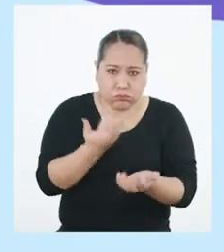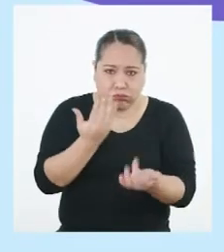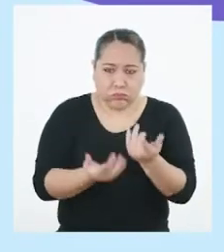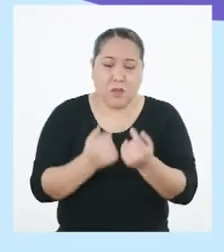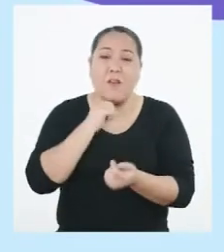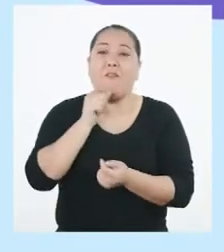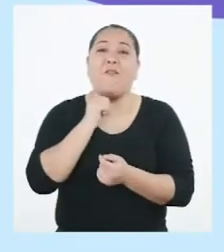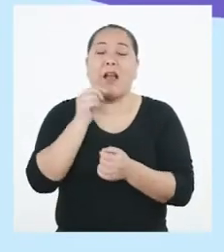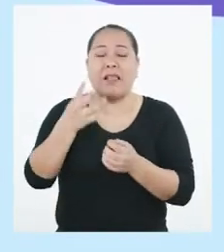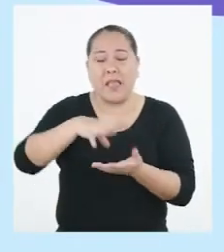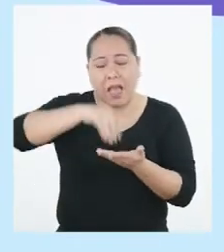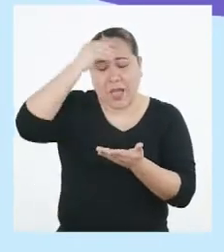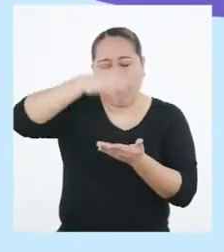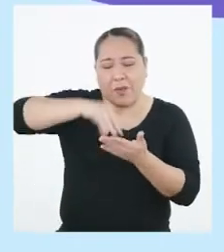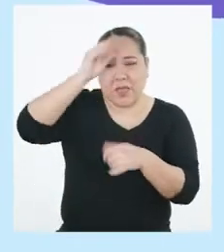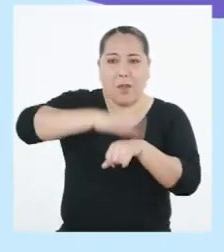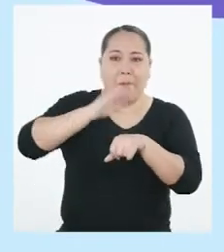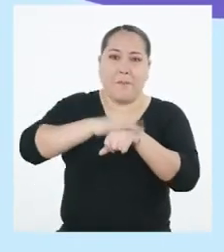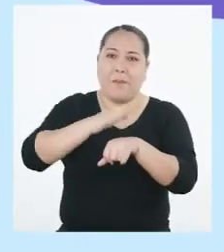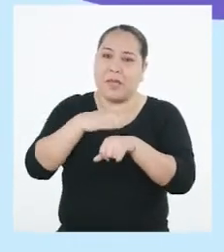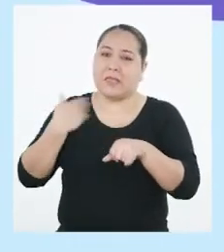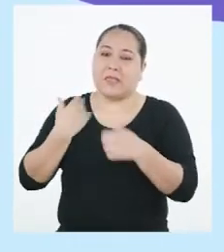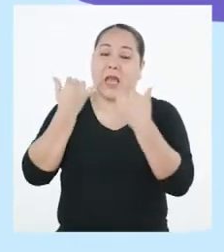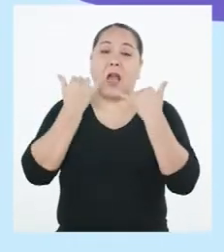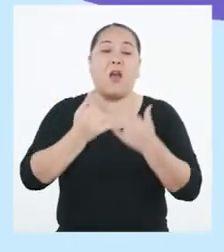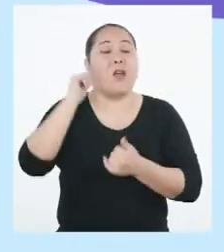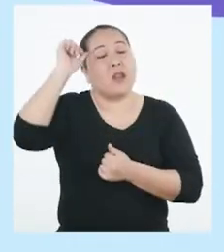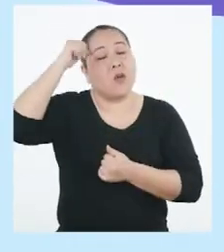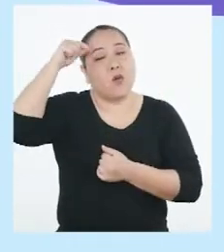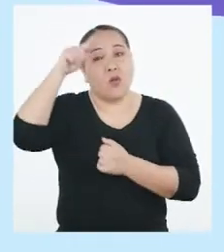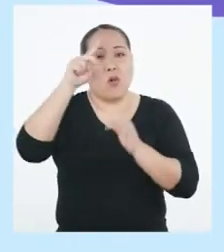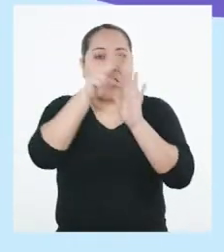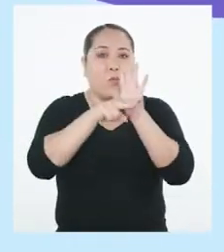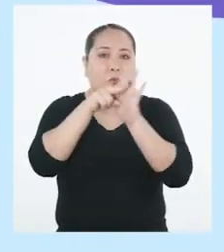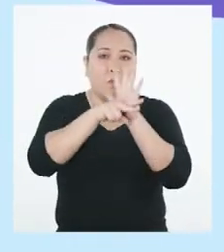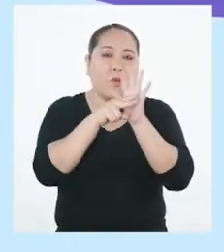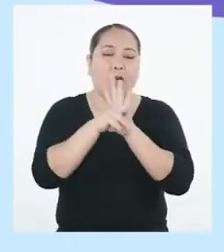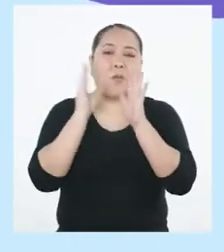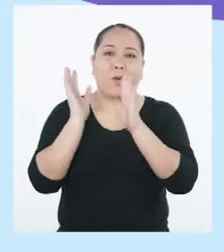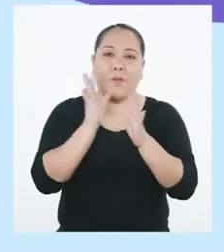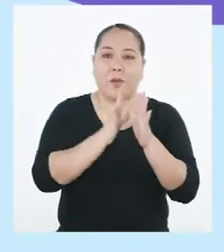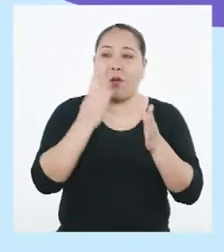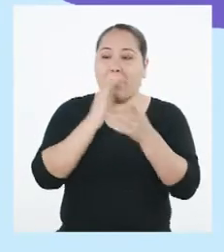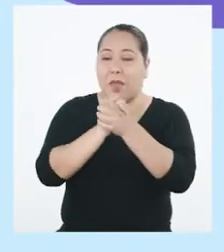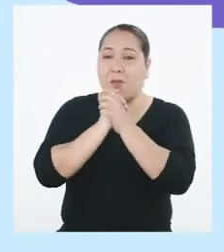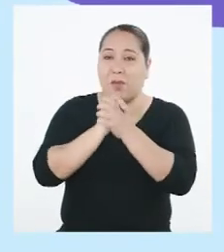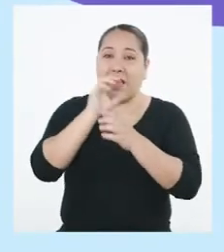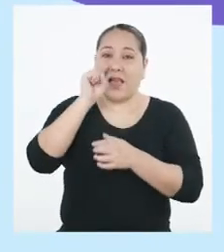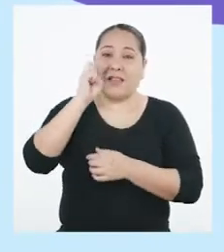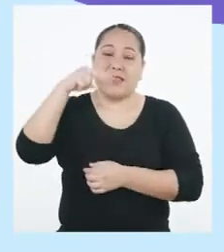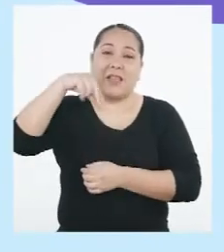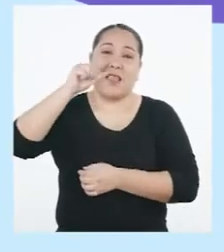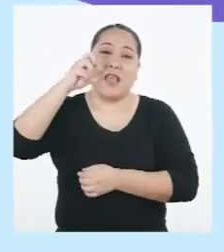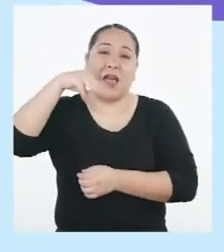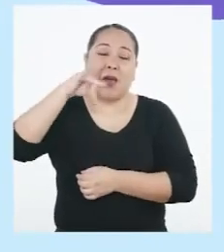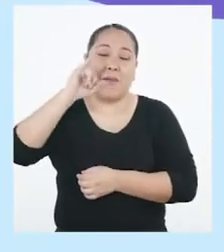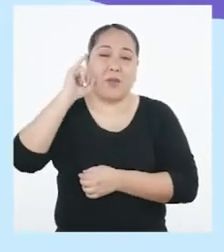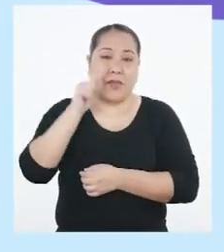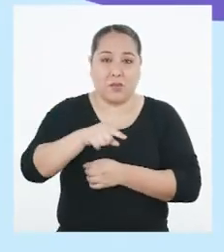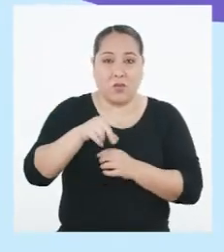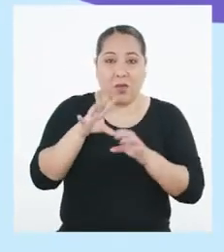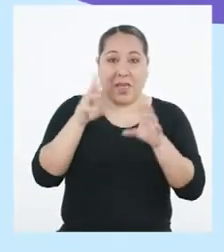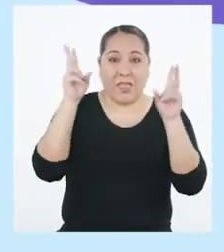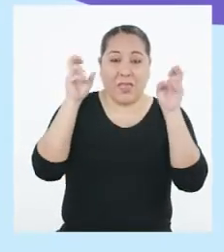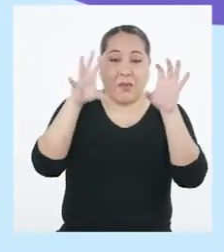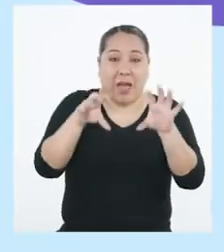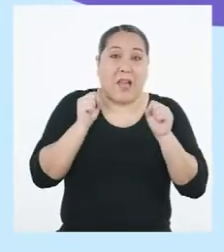Nos falta capacitarnos en prevención. Ahora que me acuerdo, tengo un video hecho por mis amigos del Cenami sobre las